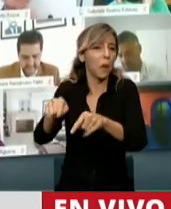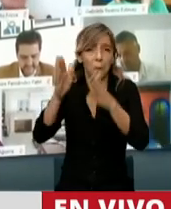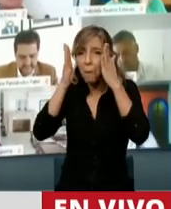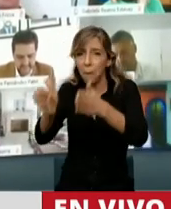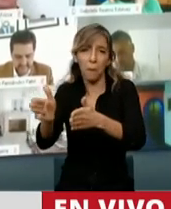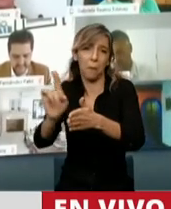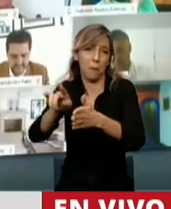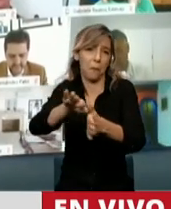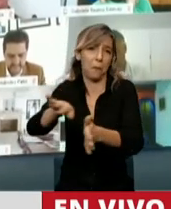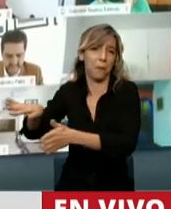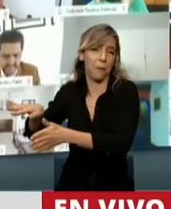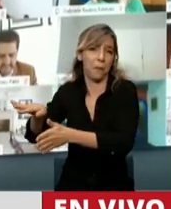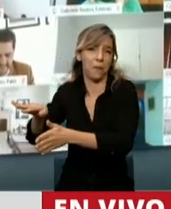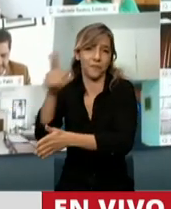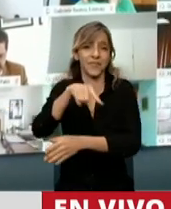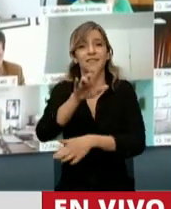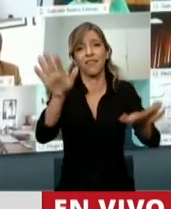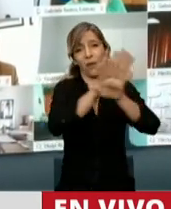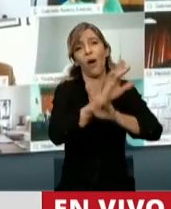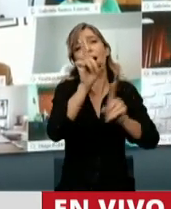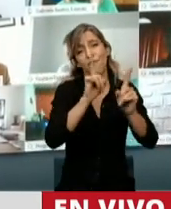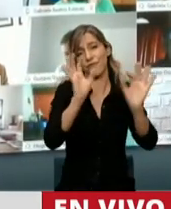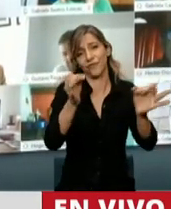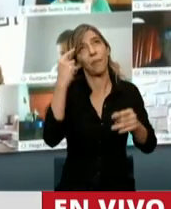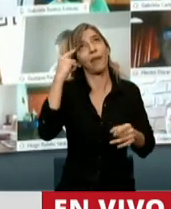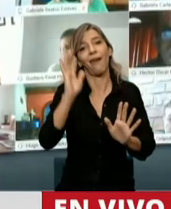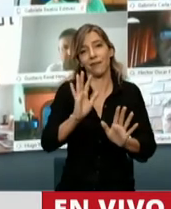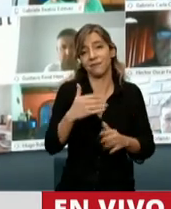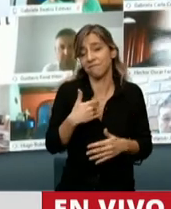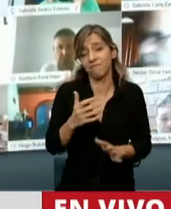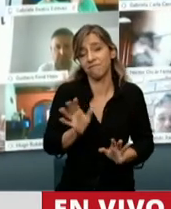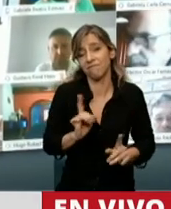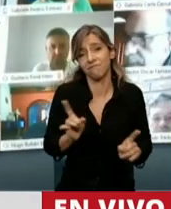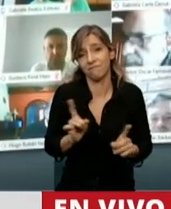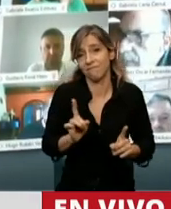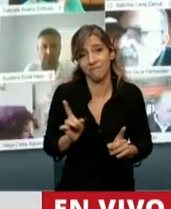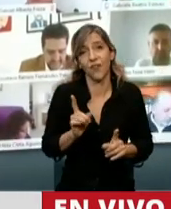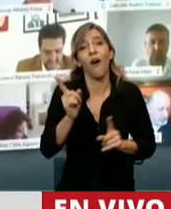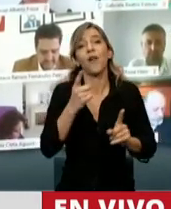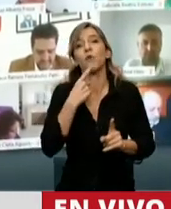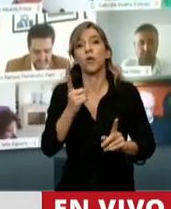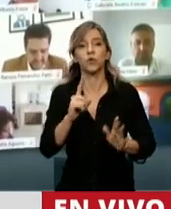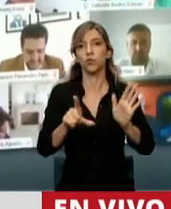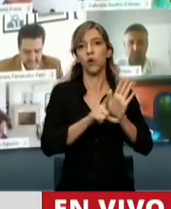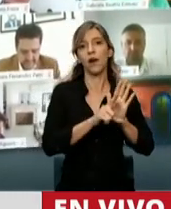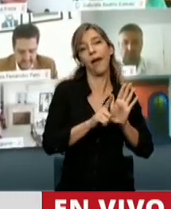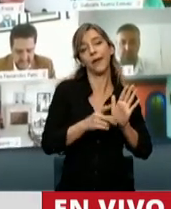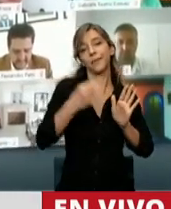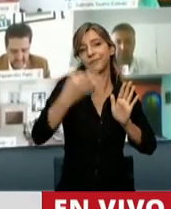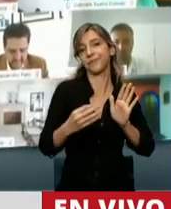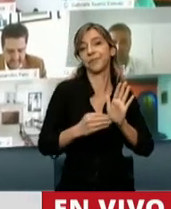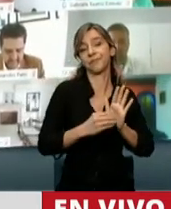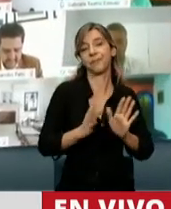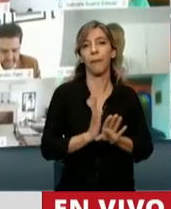allí. Es un error analizar que puede tener el nombre de Correo Argentino, que también